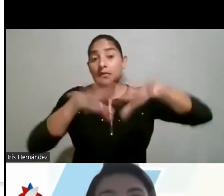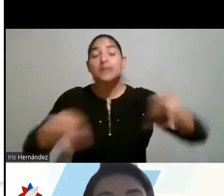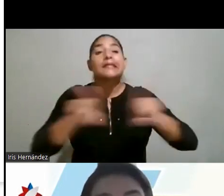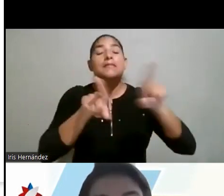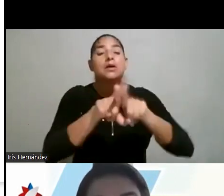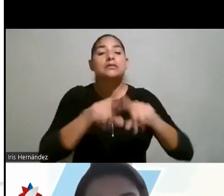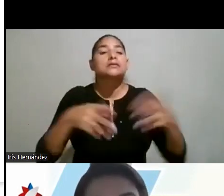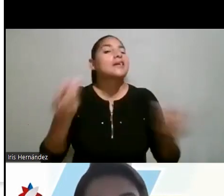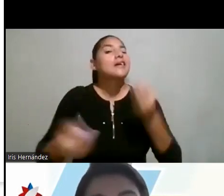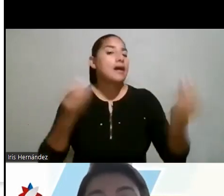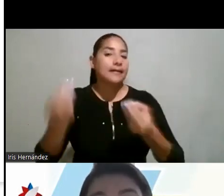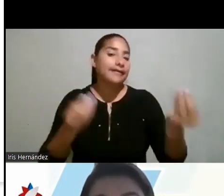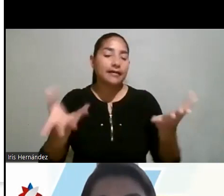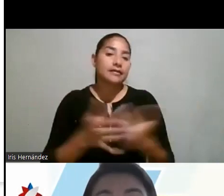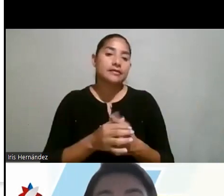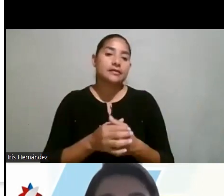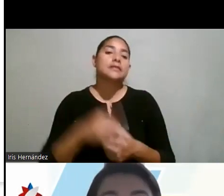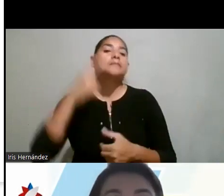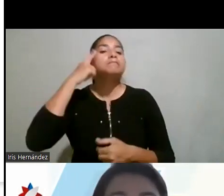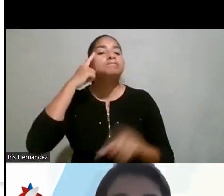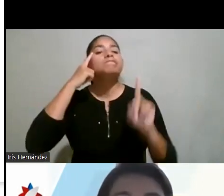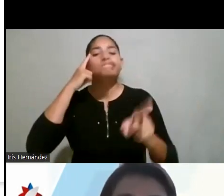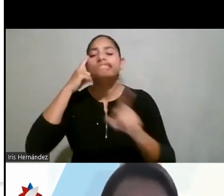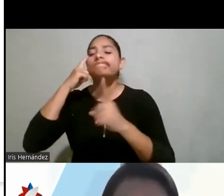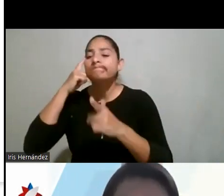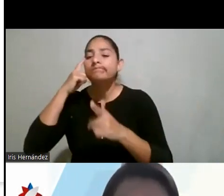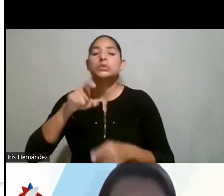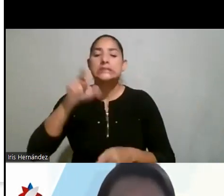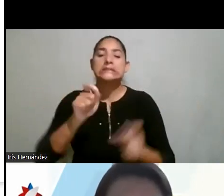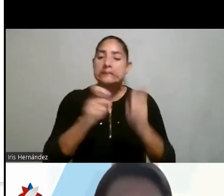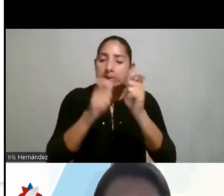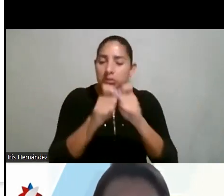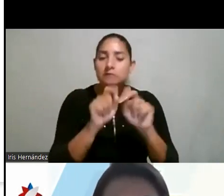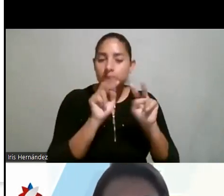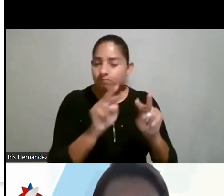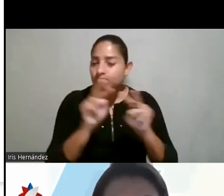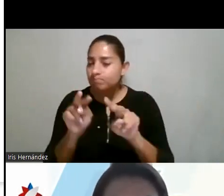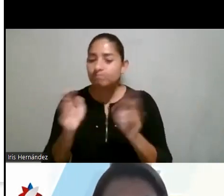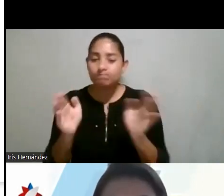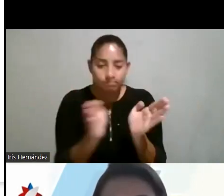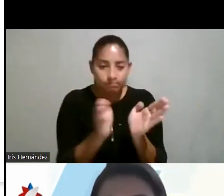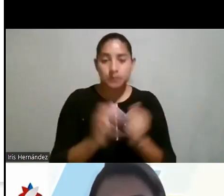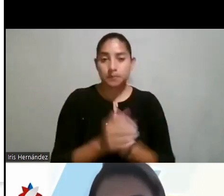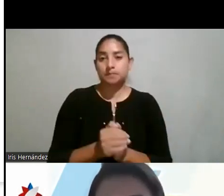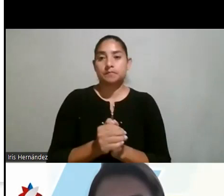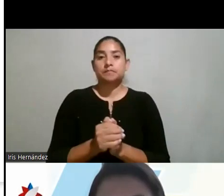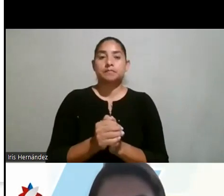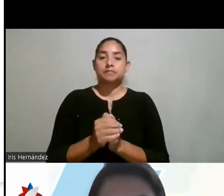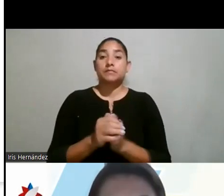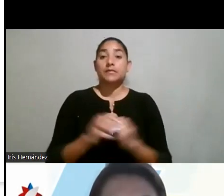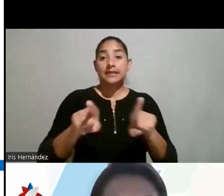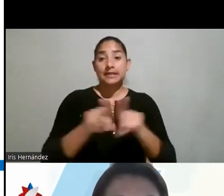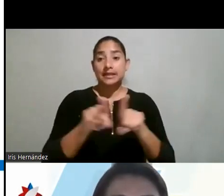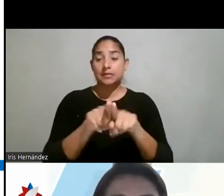las consideren, consideren sus necesidades particulares. Por otro lado, también,